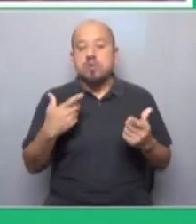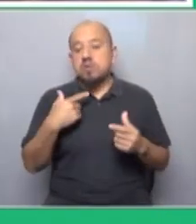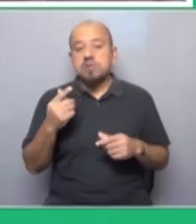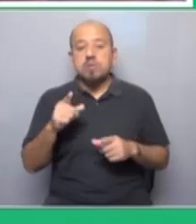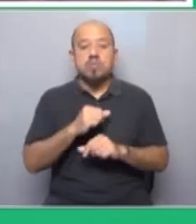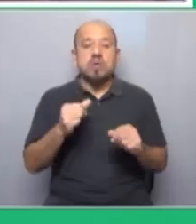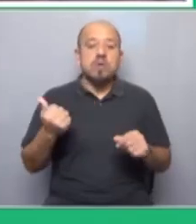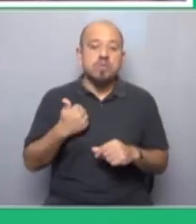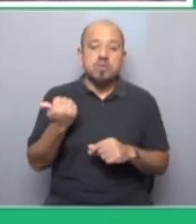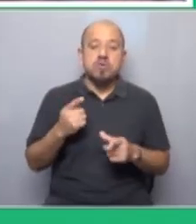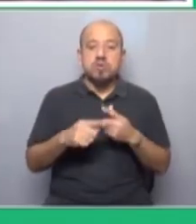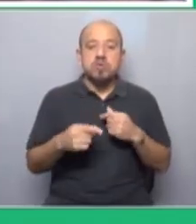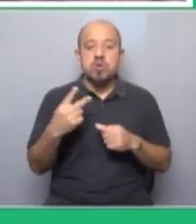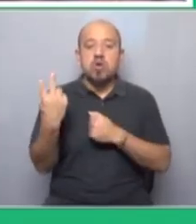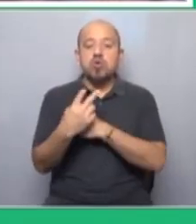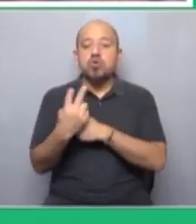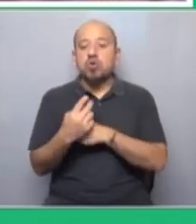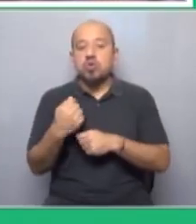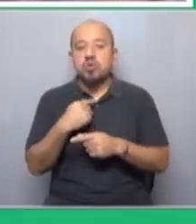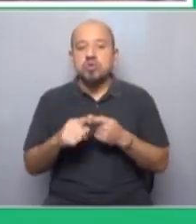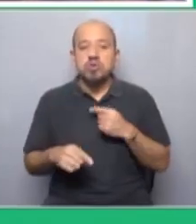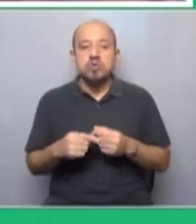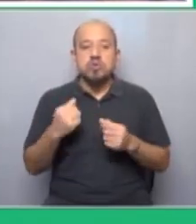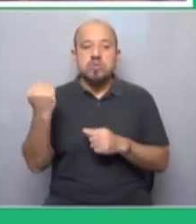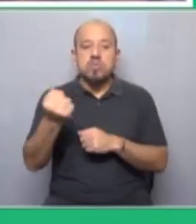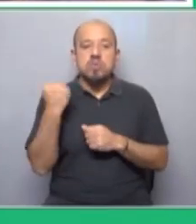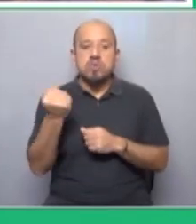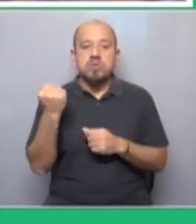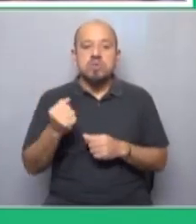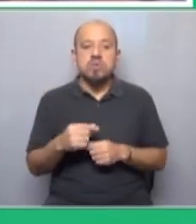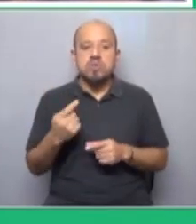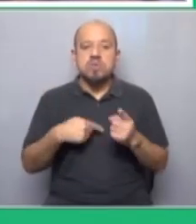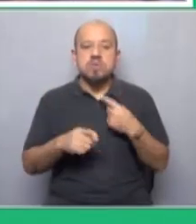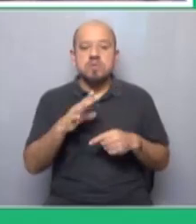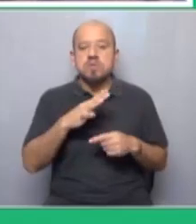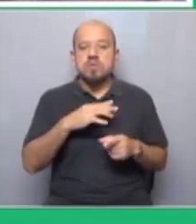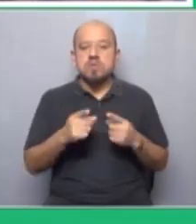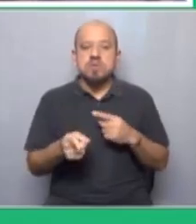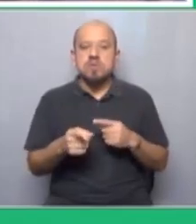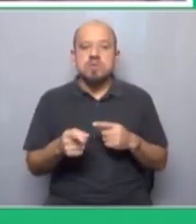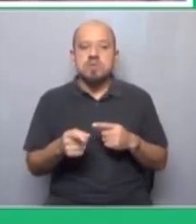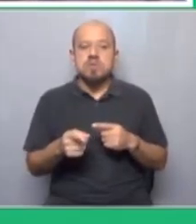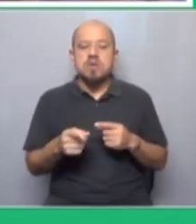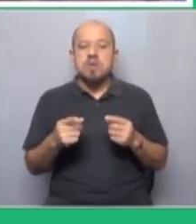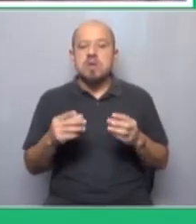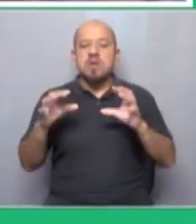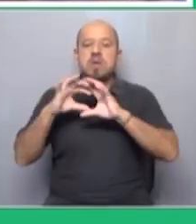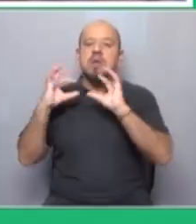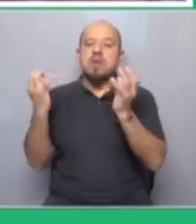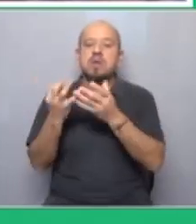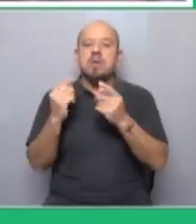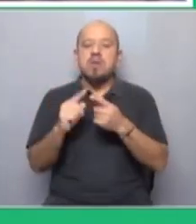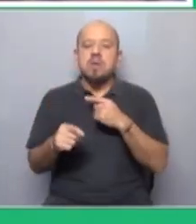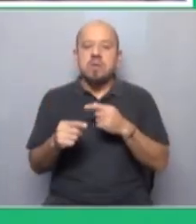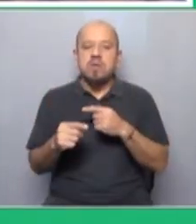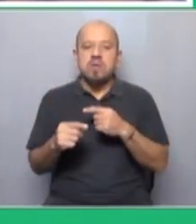y súper controlado. Eso es muy importante. Hay un nuevo, está surgiendo a nivel global un nuevo eje